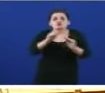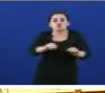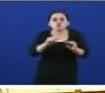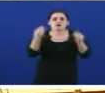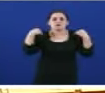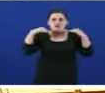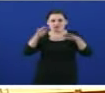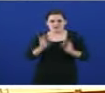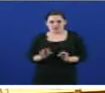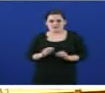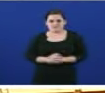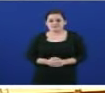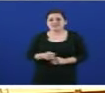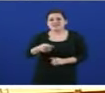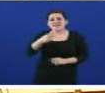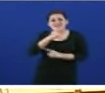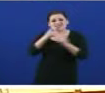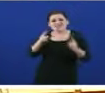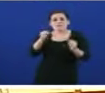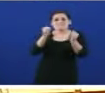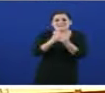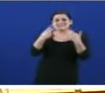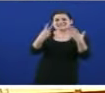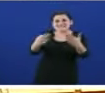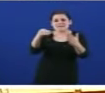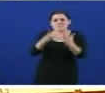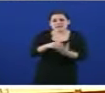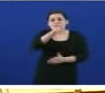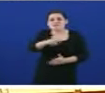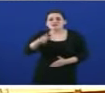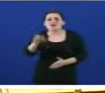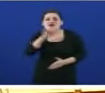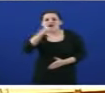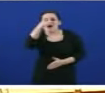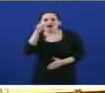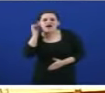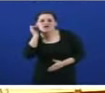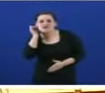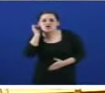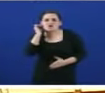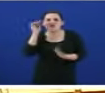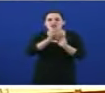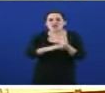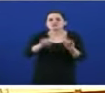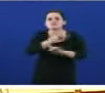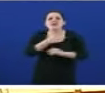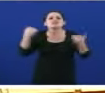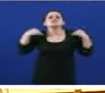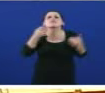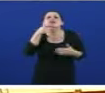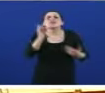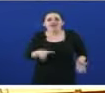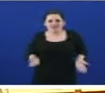díganos, se neste ano non foron 15.000, senón 27.000 os galegos que engrosaron as listas do paro, de quen é a responsabilidade.